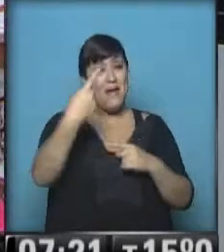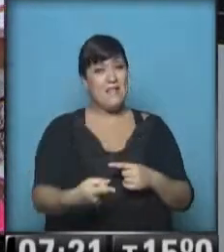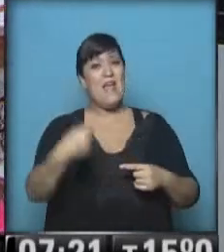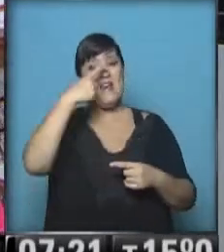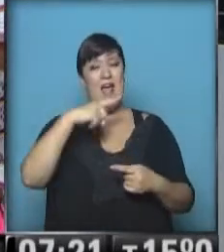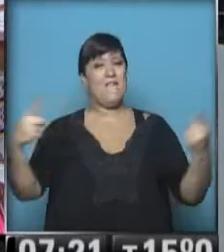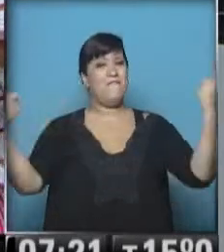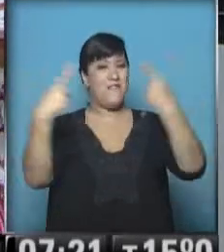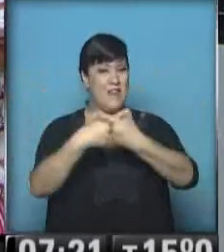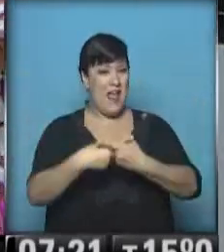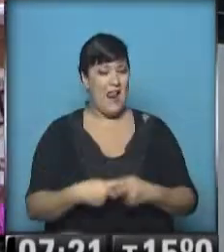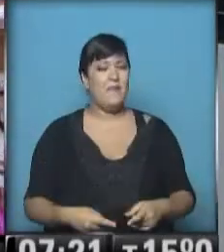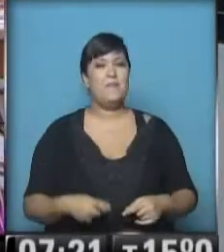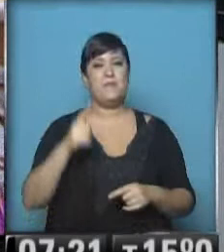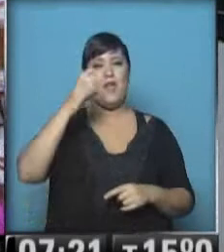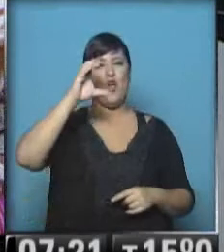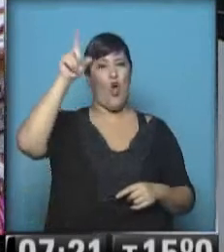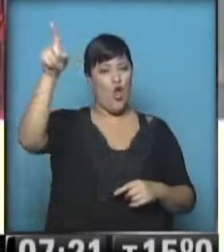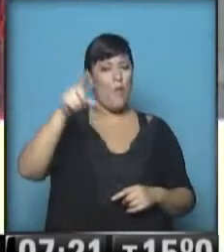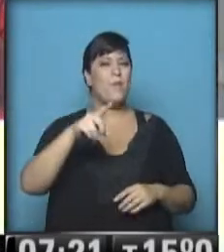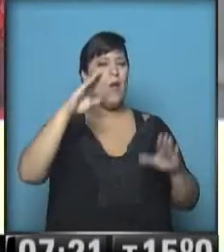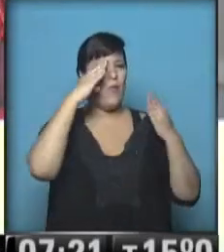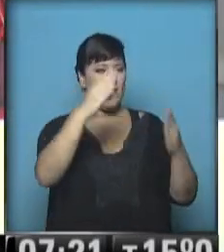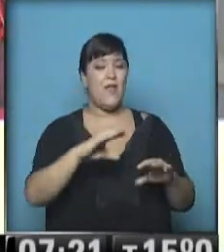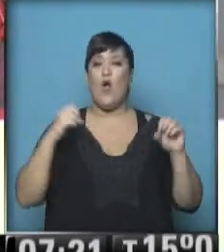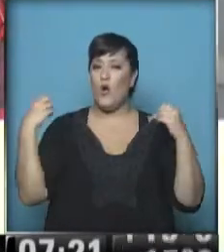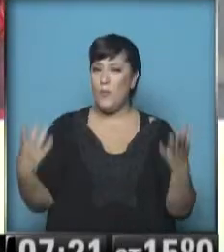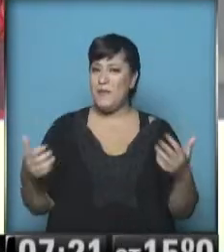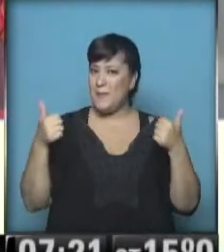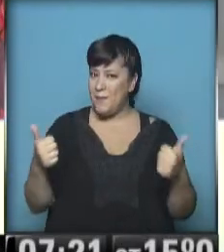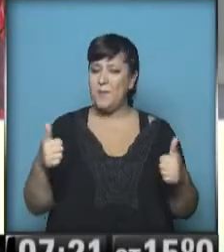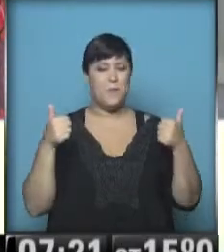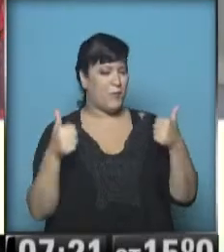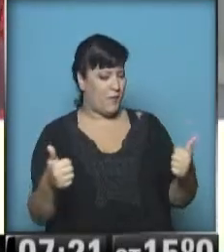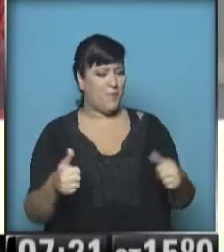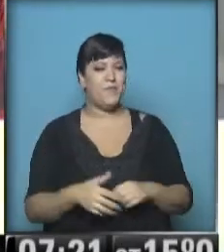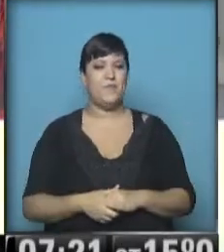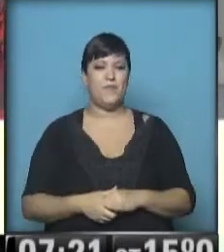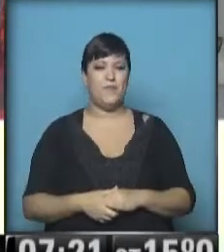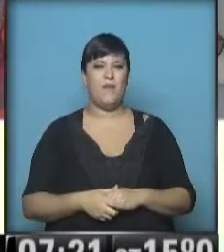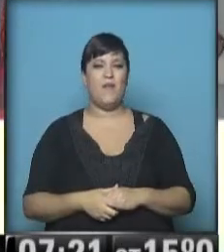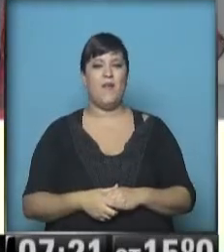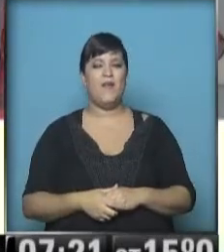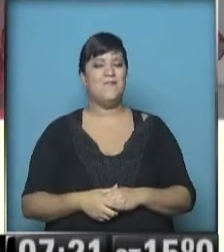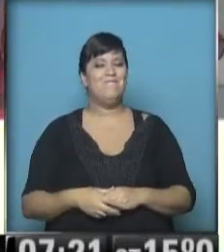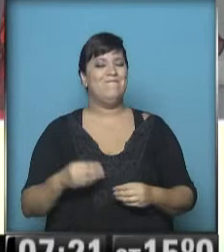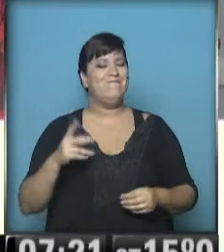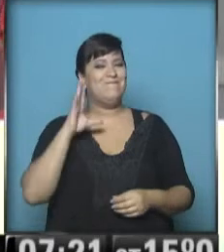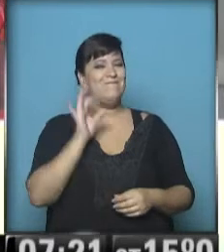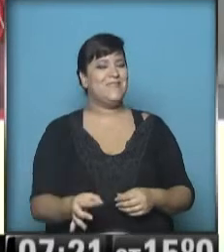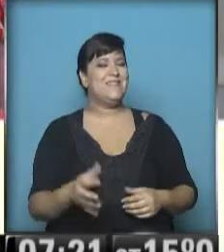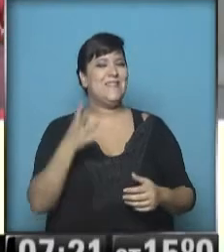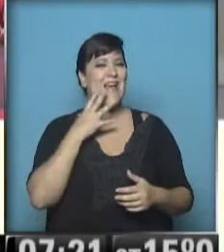tener ese primer encuentro allá por Colombia. Juan Carlos, día. ¿Cómo les va? ¿Bien? Muy bien. Muy bien. Noté un doble sentido ahí de Alejandro que